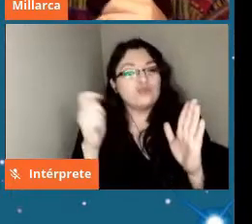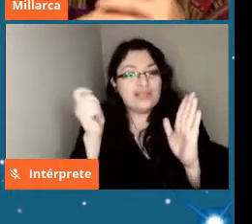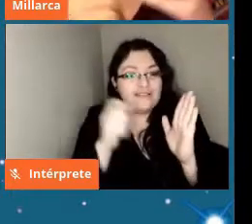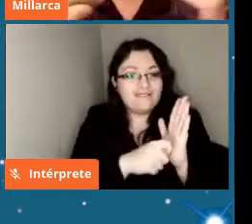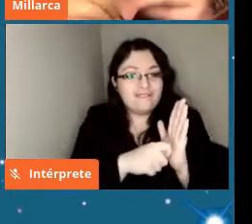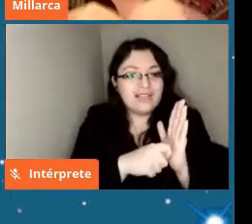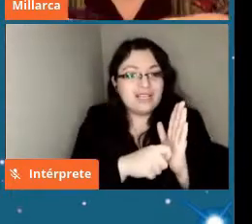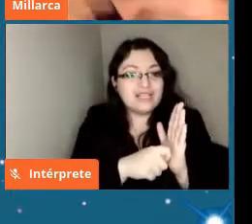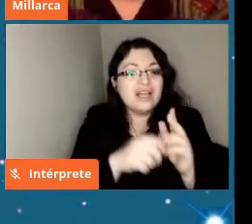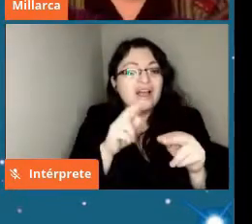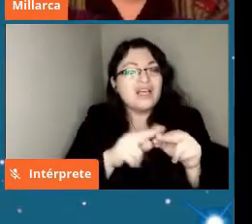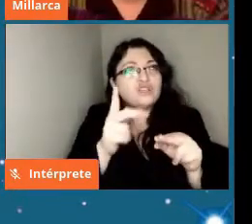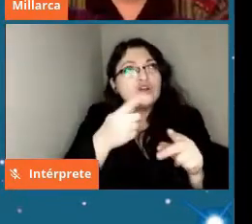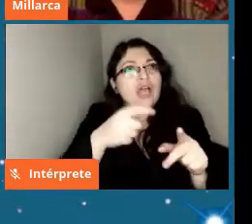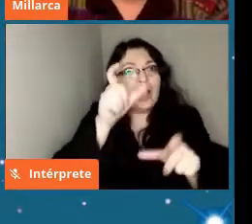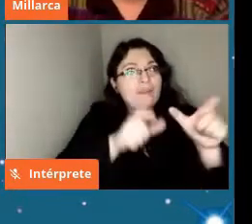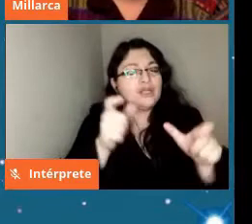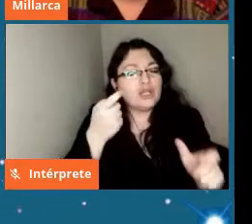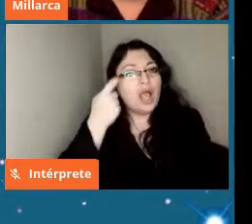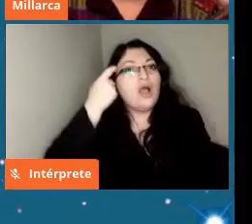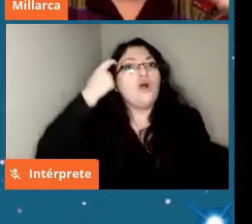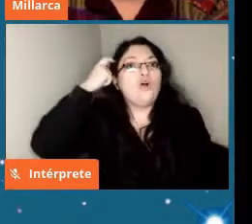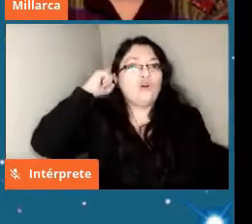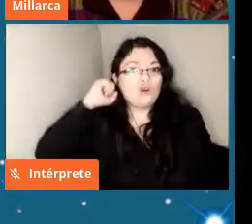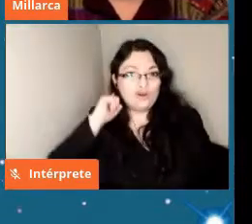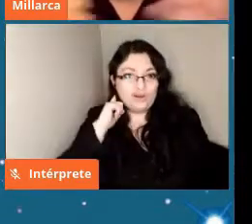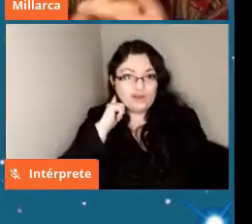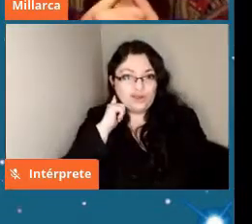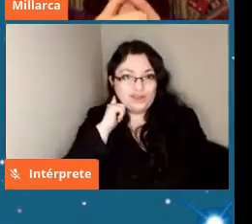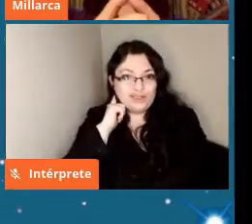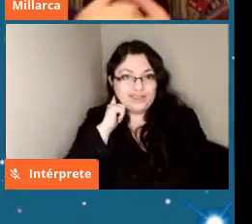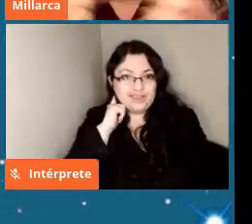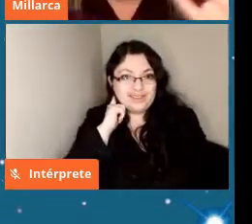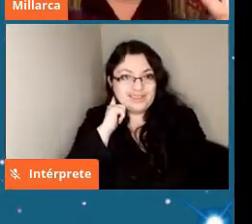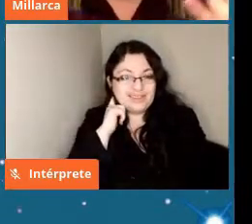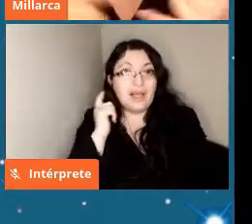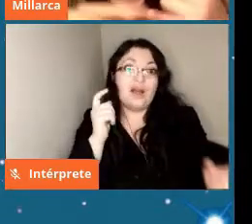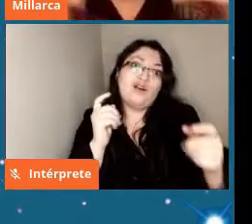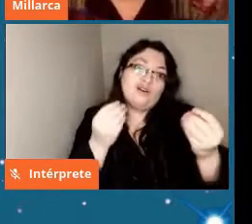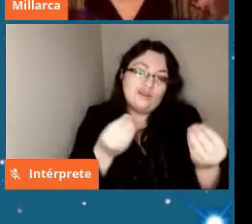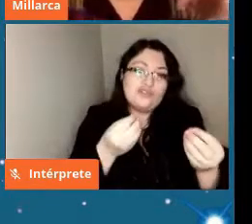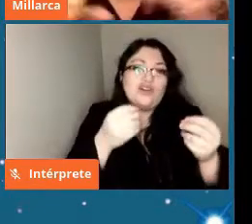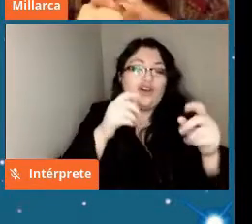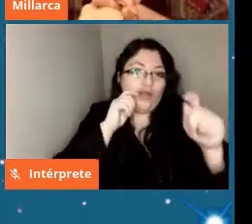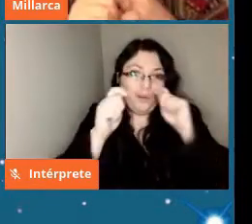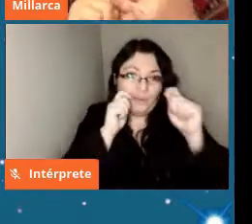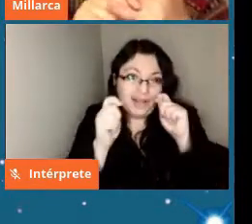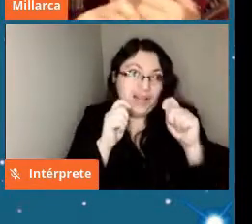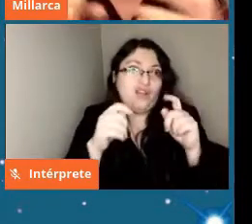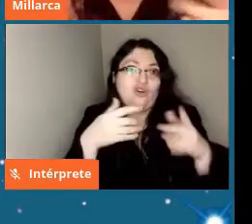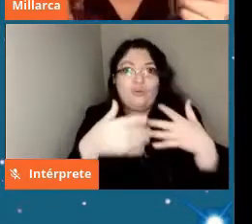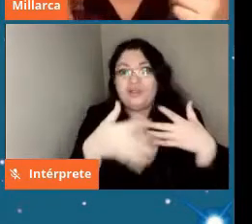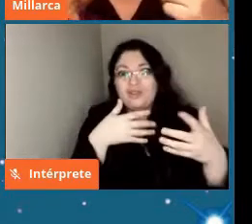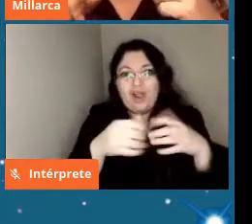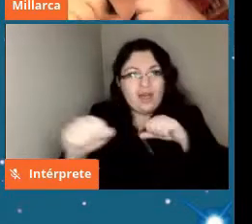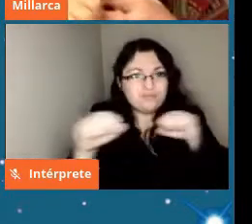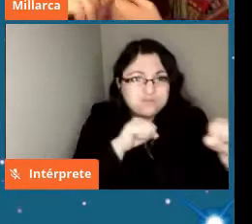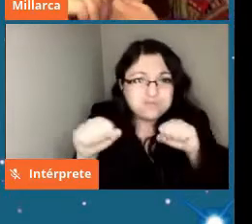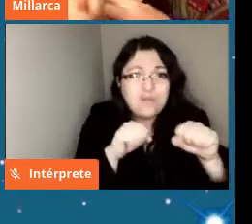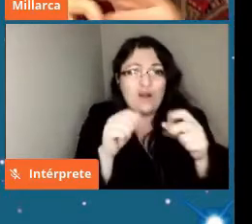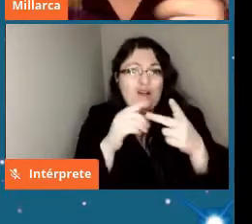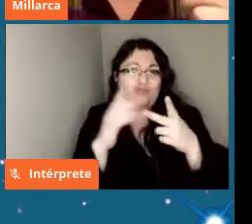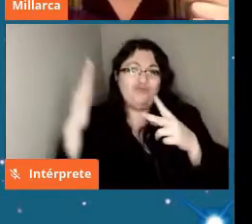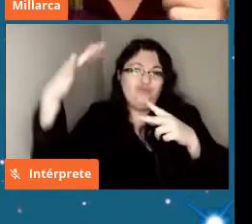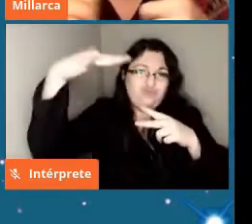esa época que aparte de todo lo que lo que son los riesgos naturales como los terremotos los tsunamis